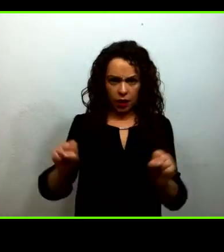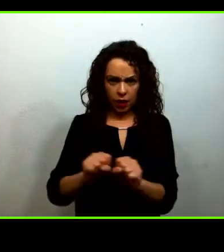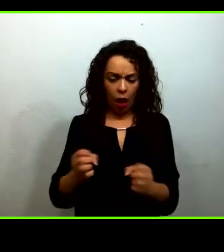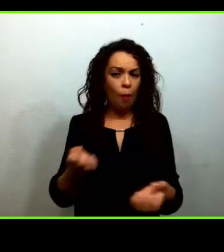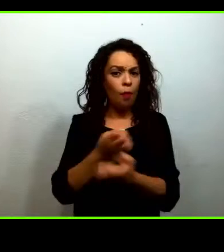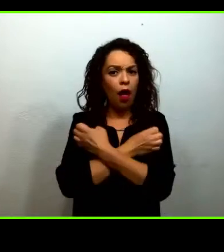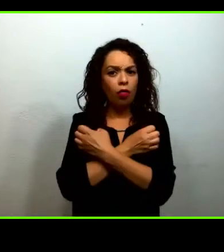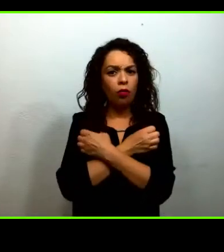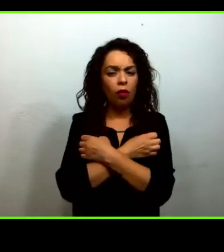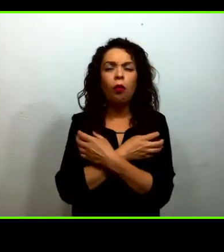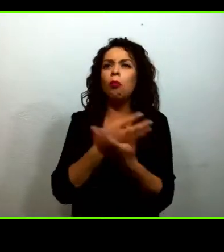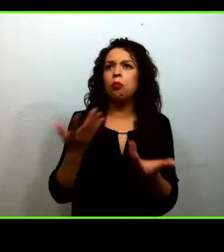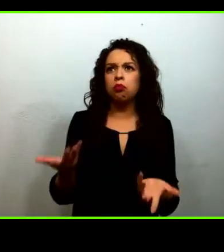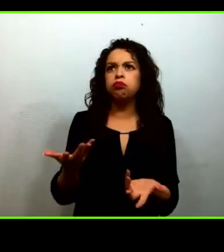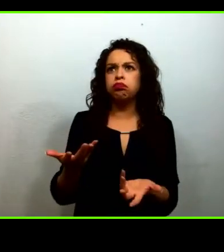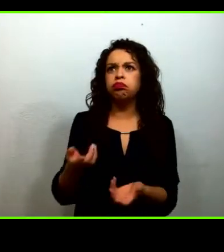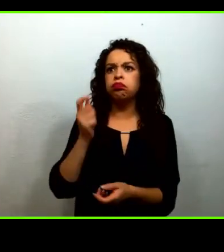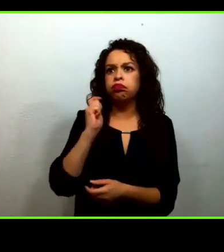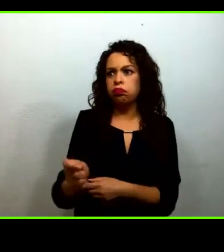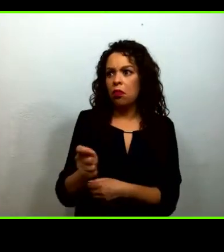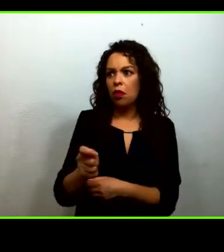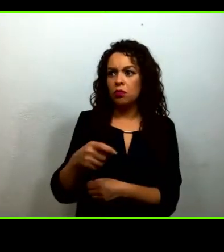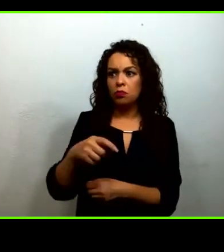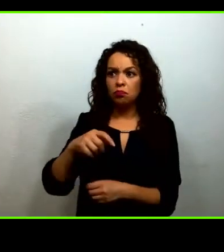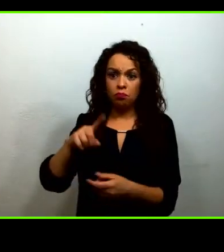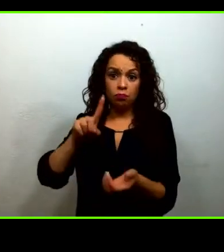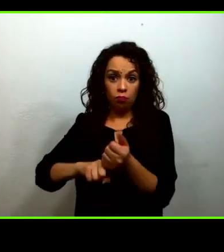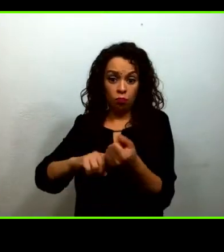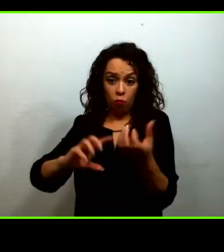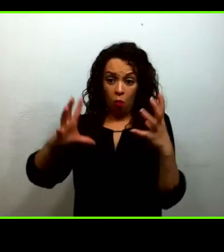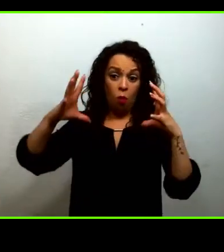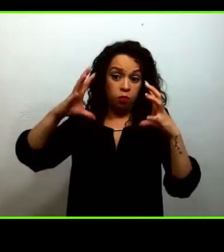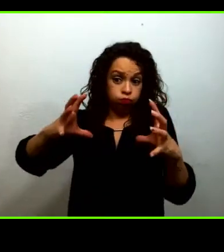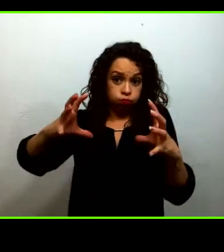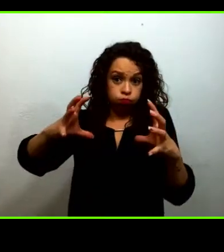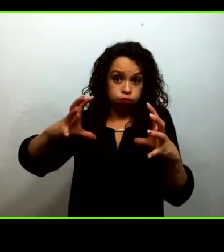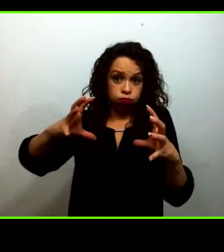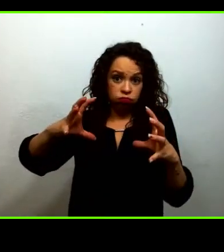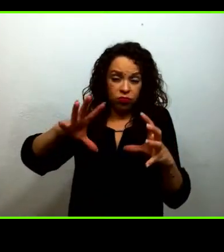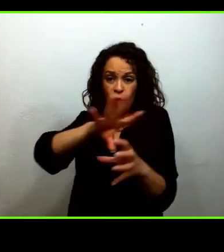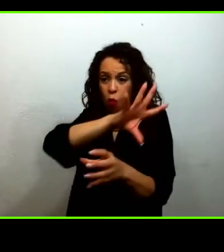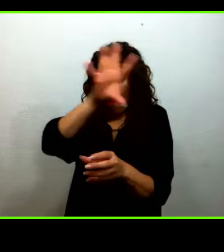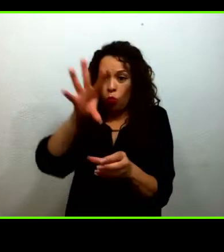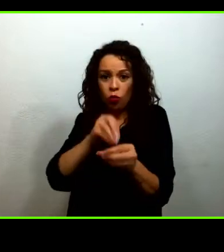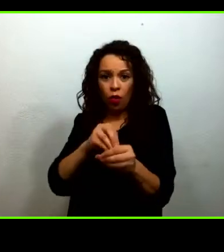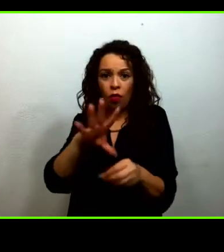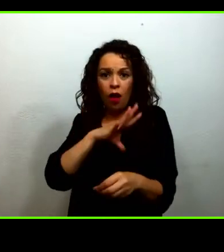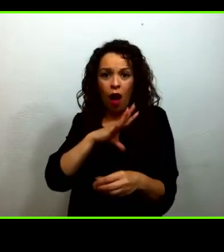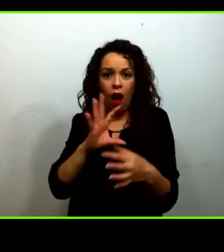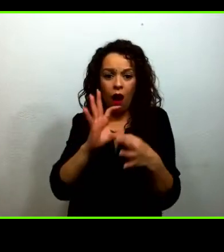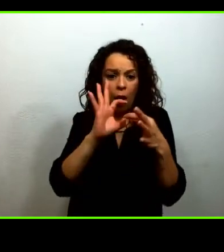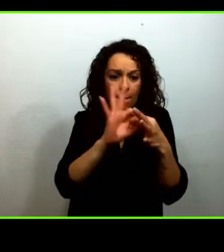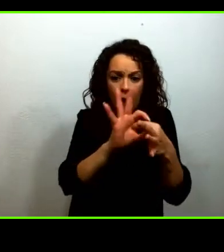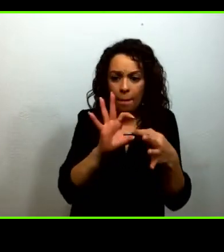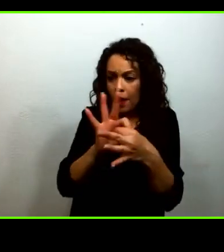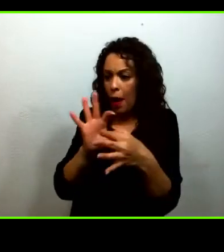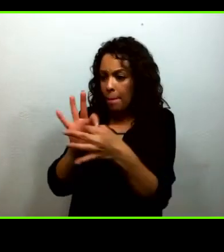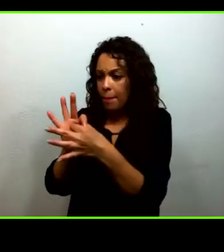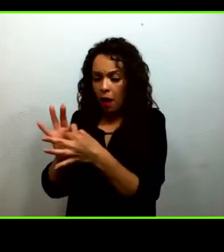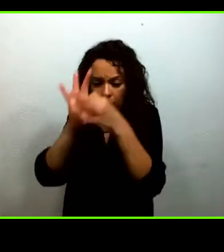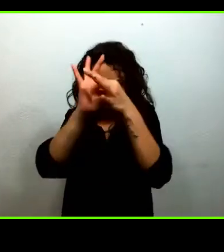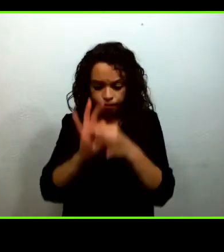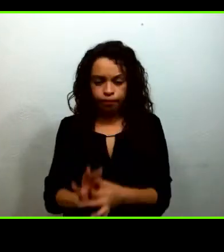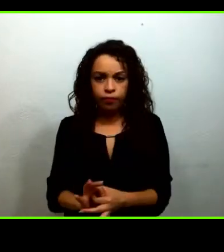ecosistema. En un mundo globalizado, en donde todo está interconectado, para garantizar el derecho a una